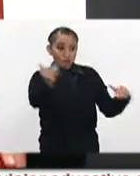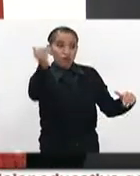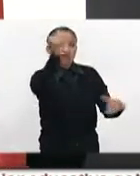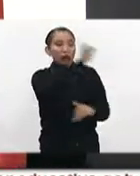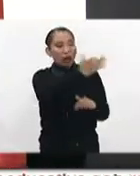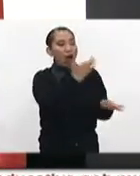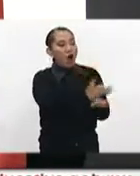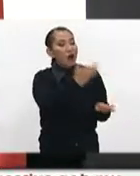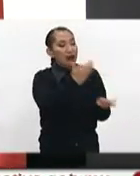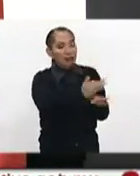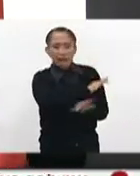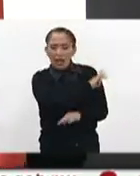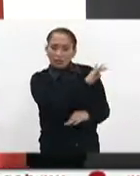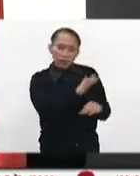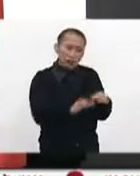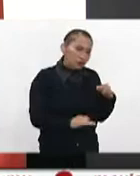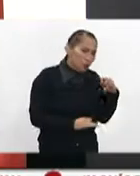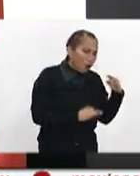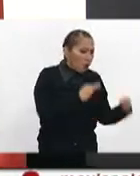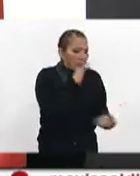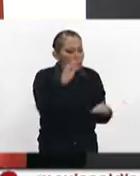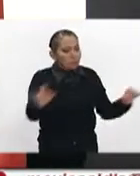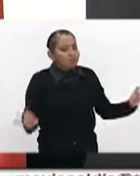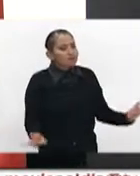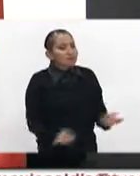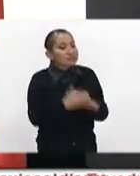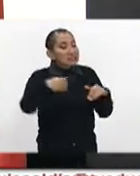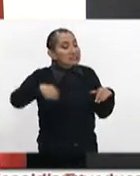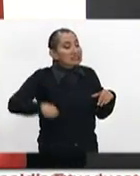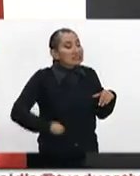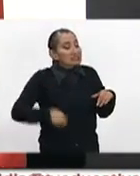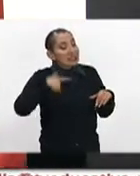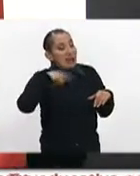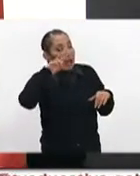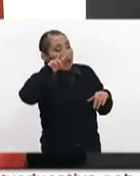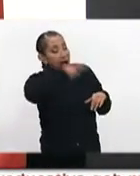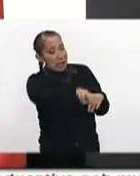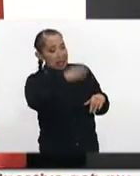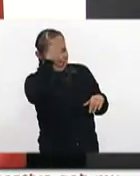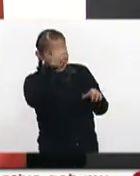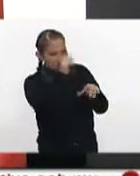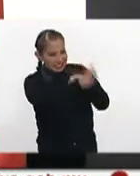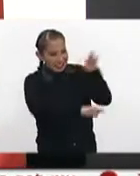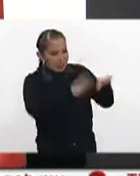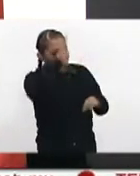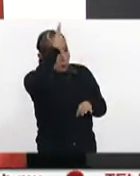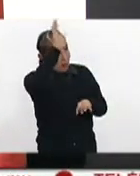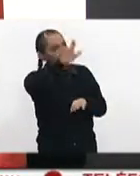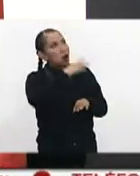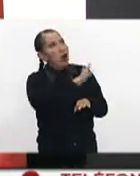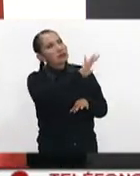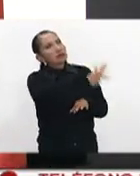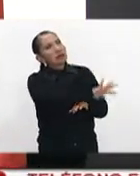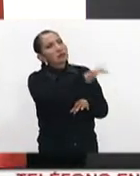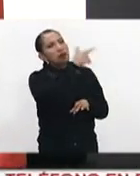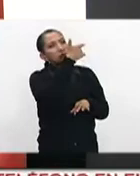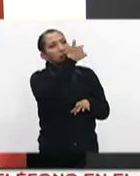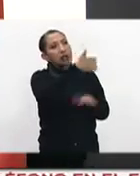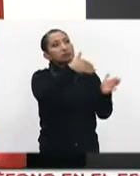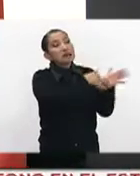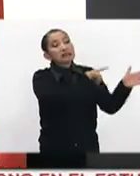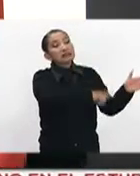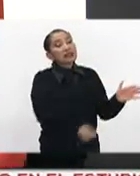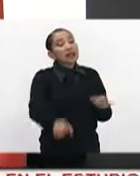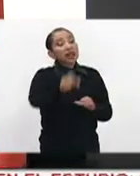elevado. Ahorita en todos los incidentes que cubre el Cuerpo de Bomberos de la Ciudad de México, andamos en los 56 mil